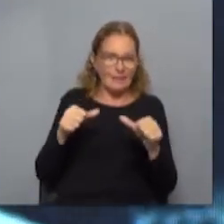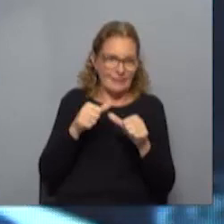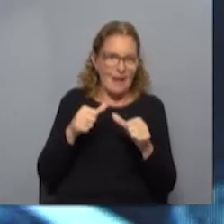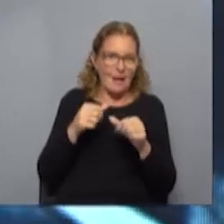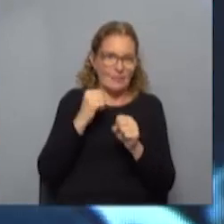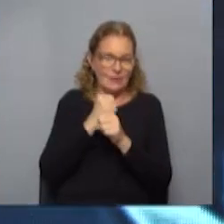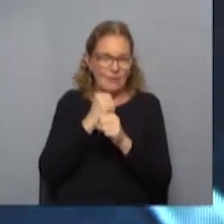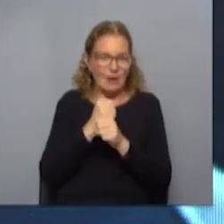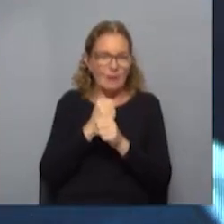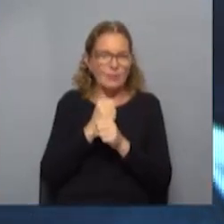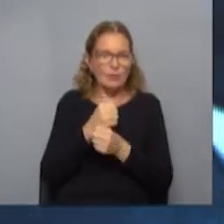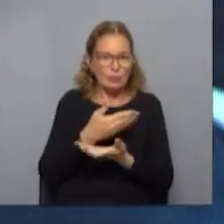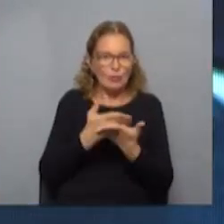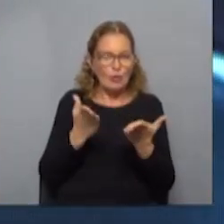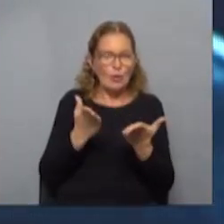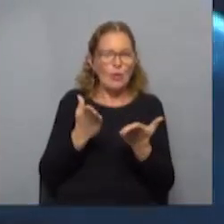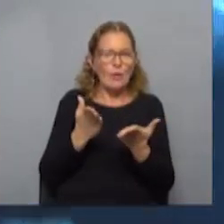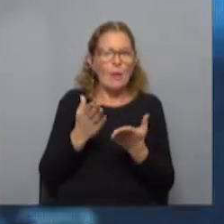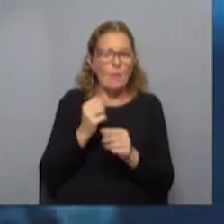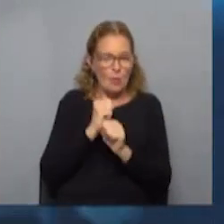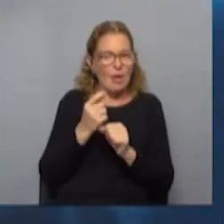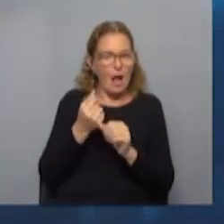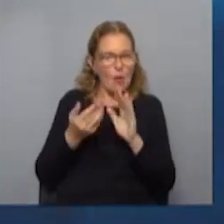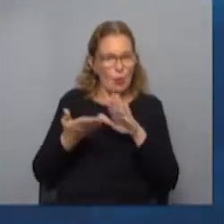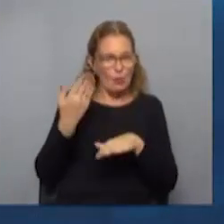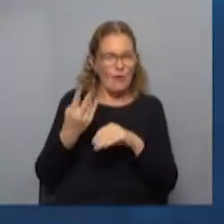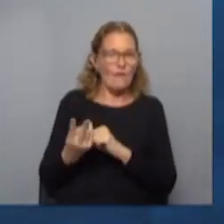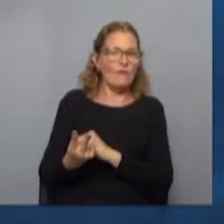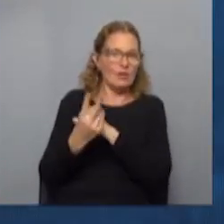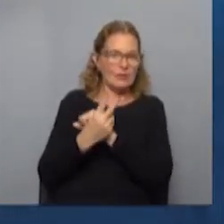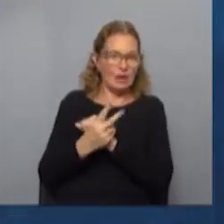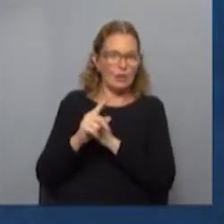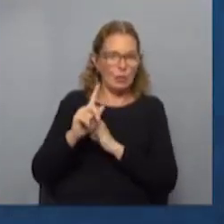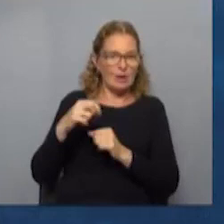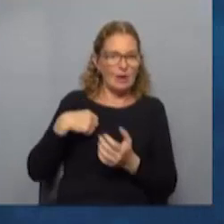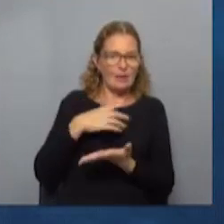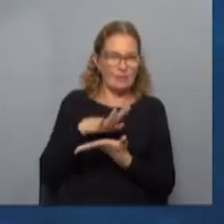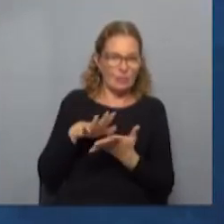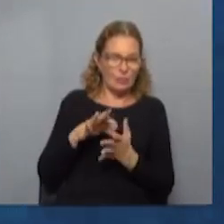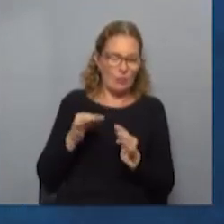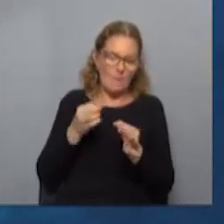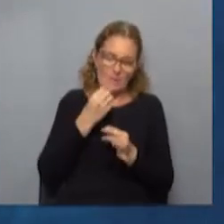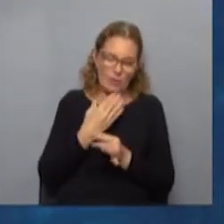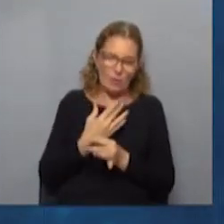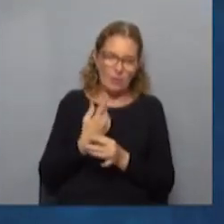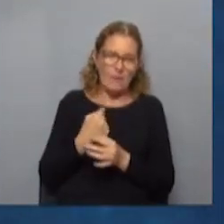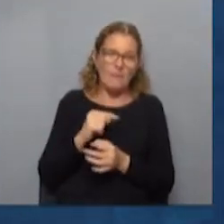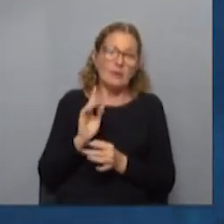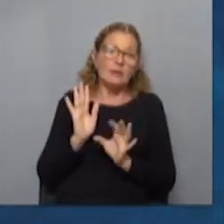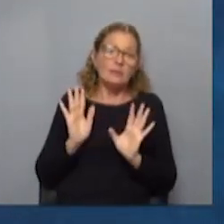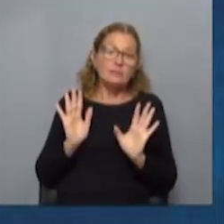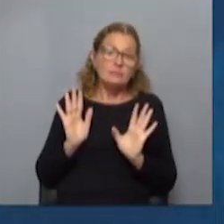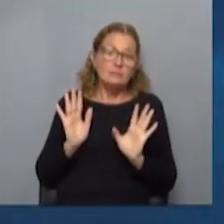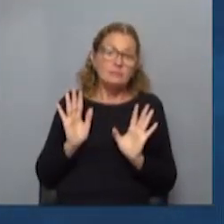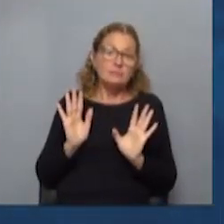sigue habiendo un público que tiene poder adquisitivo que puede visitarnos. No es la situación ideal, ni mucho menos. tampoco un golpe mortal. O sea,